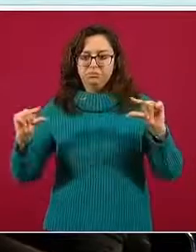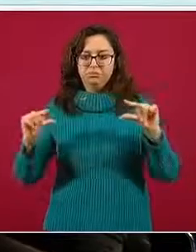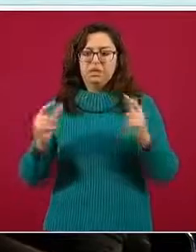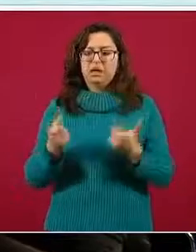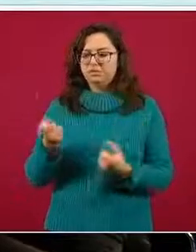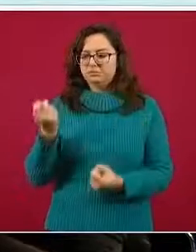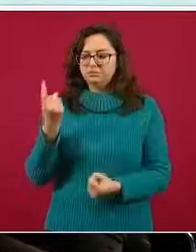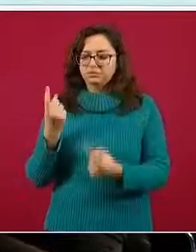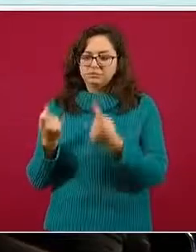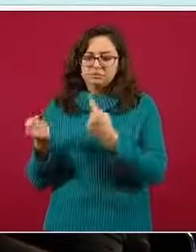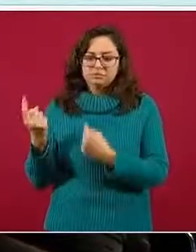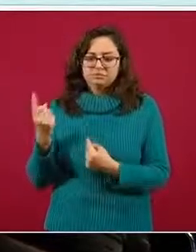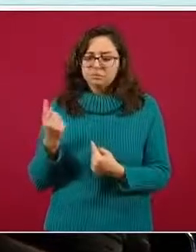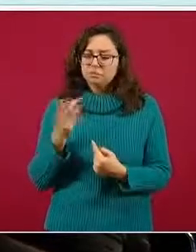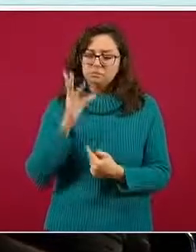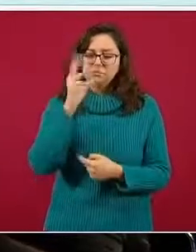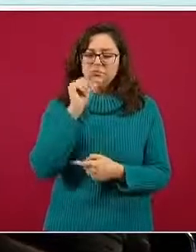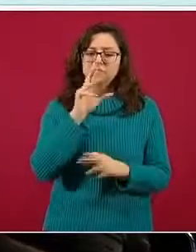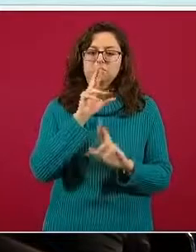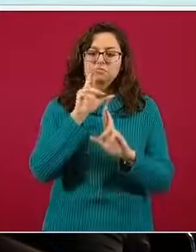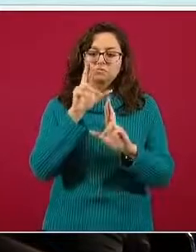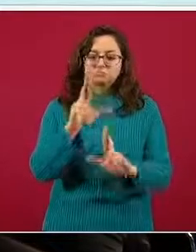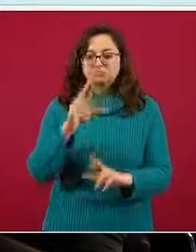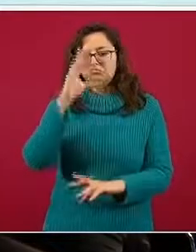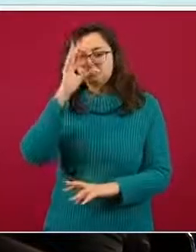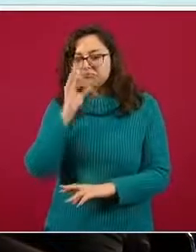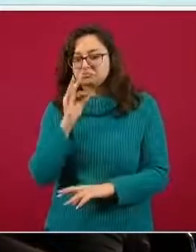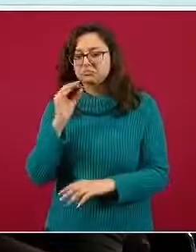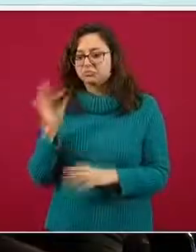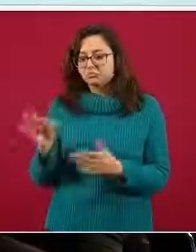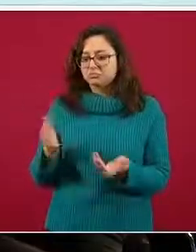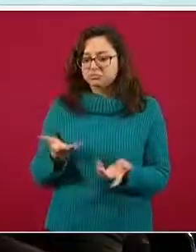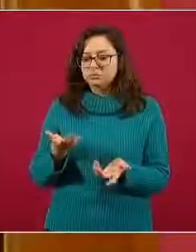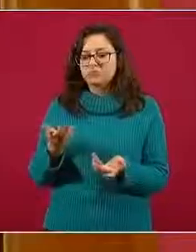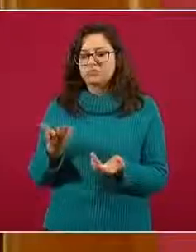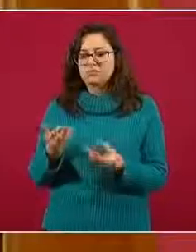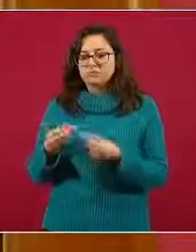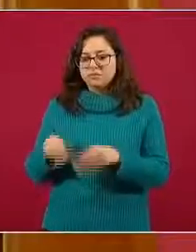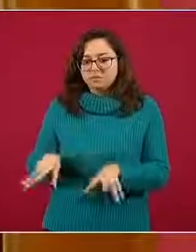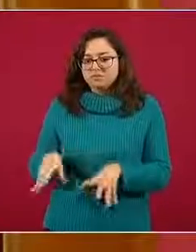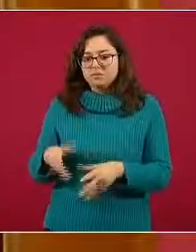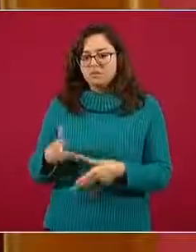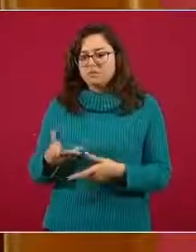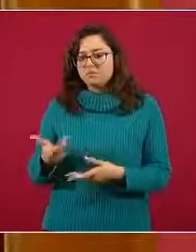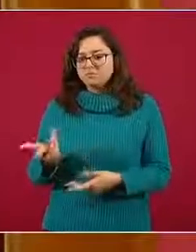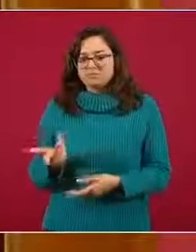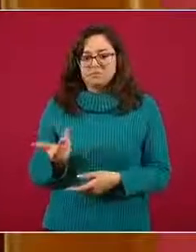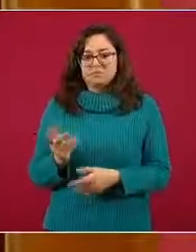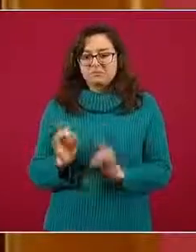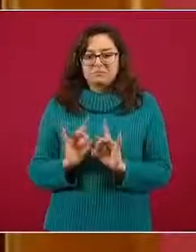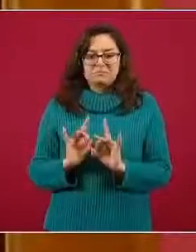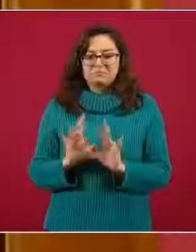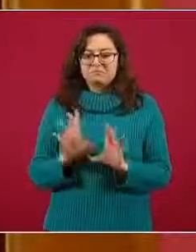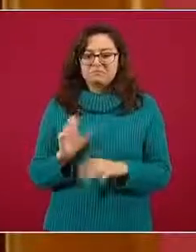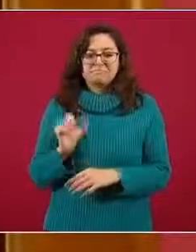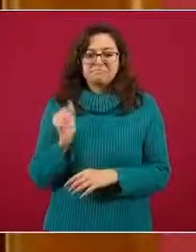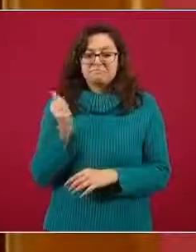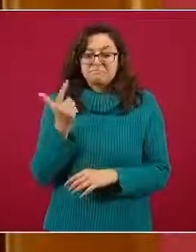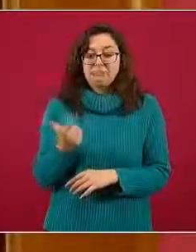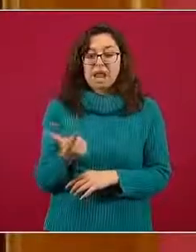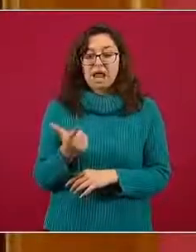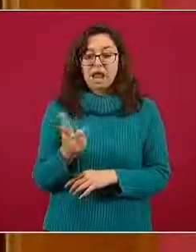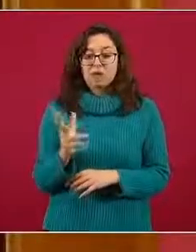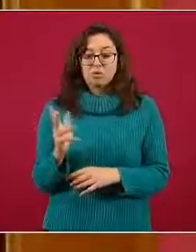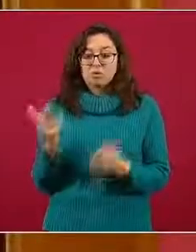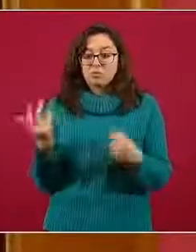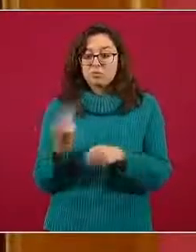por alguna falla en la toma o porque se derrama la muestra o por cualquier otra situación que